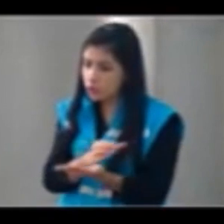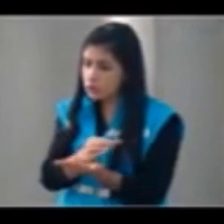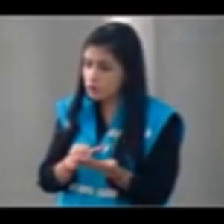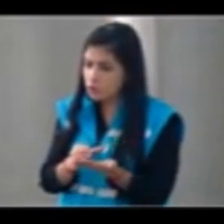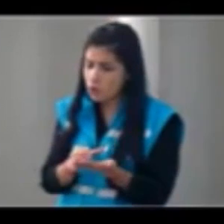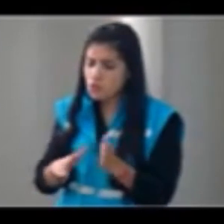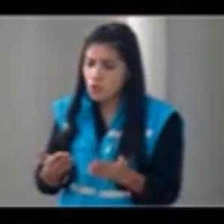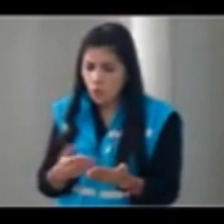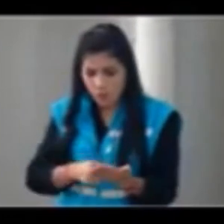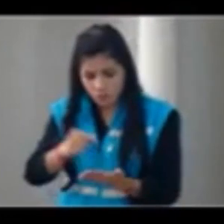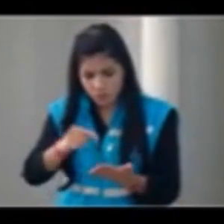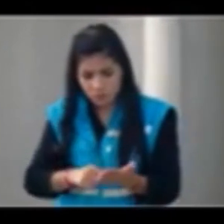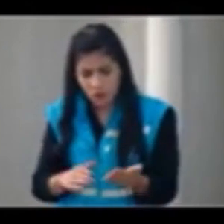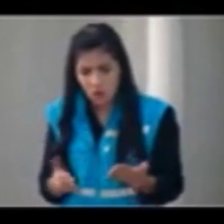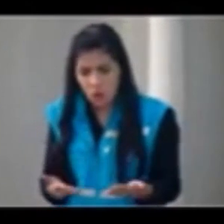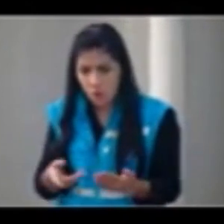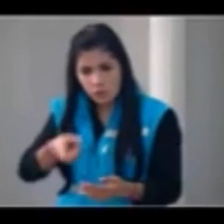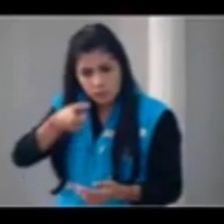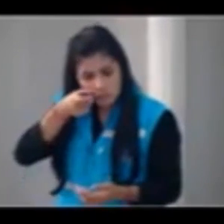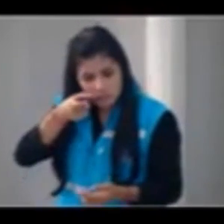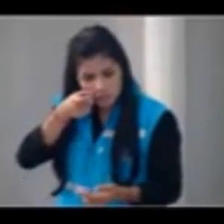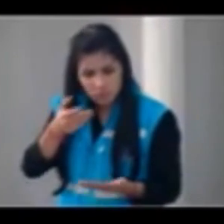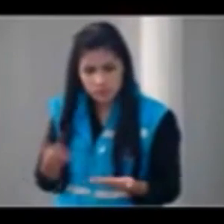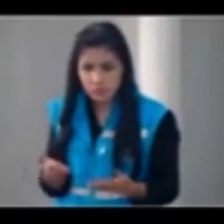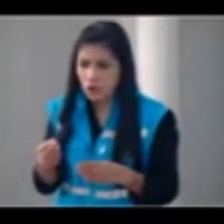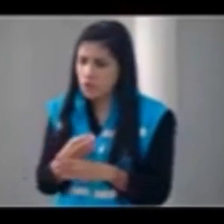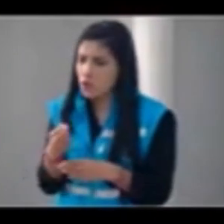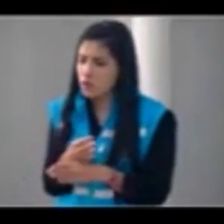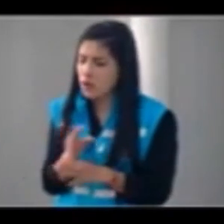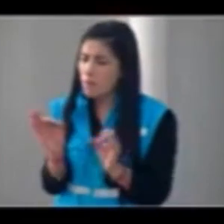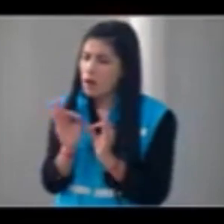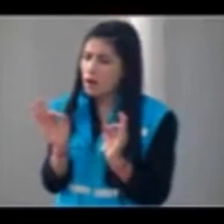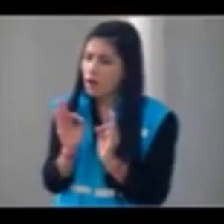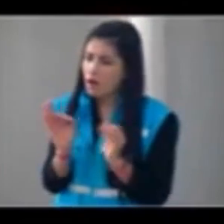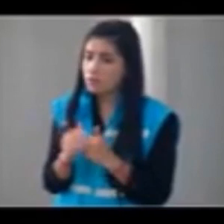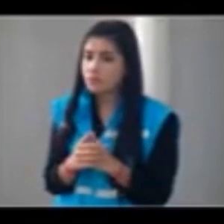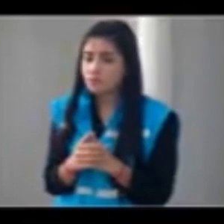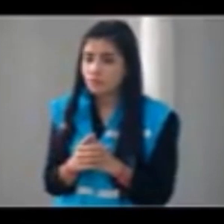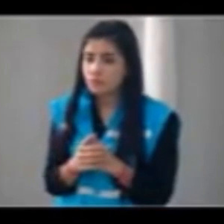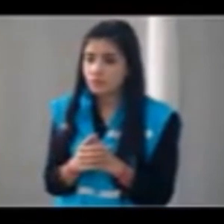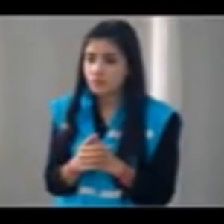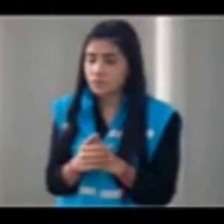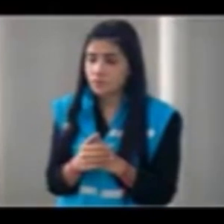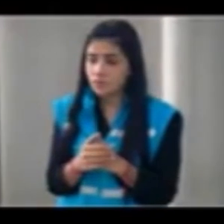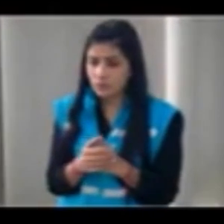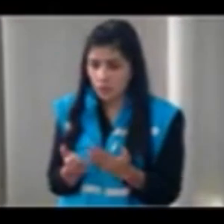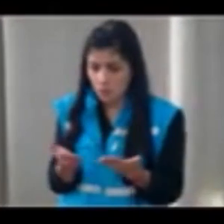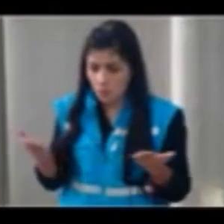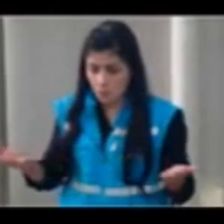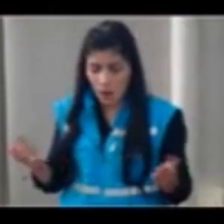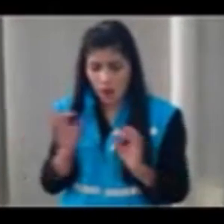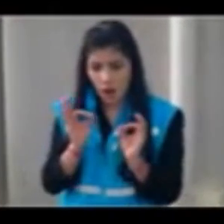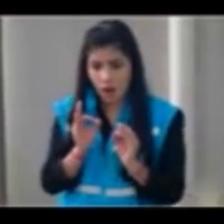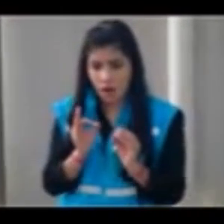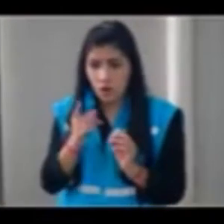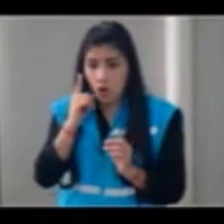digamos, ahí no había ningún problema de presentación de, digamoslo así, de ofertas, sino que eso salió de un día para otro.